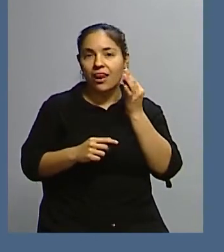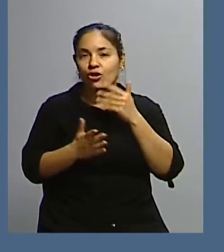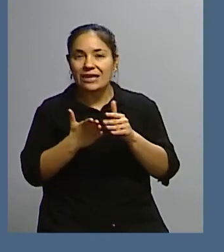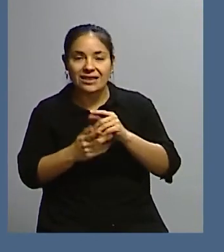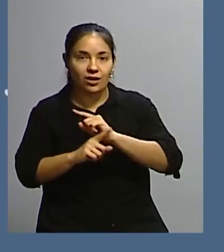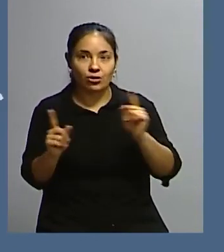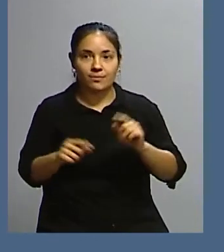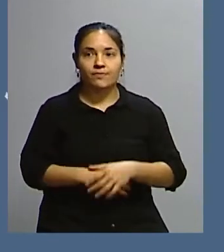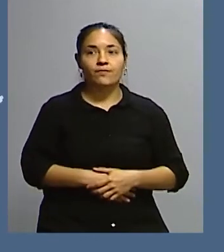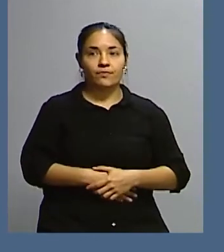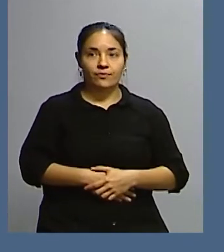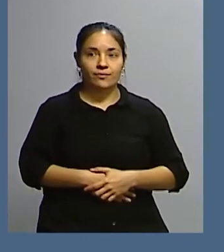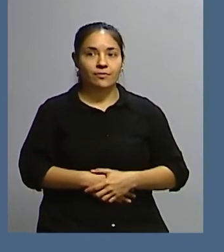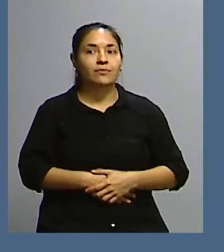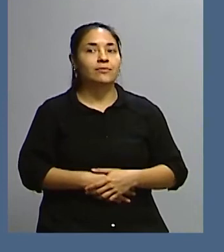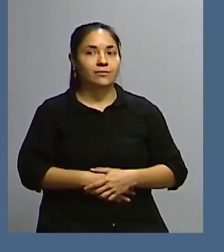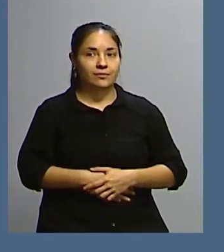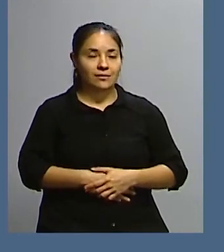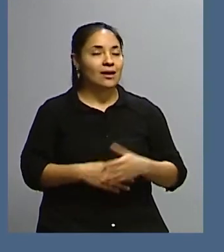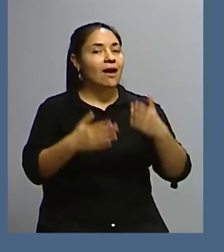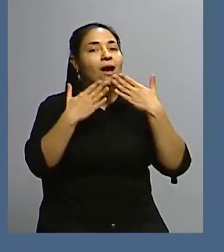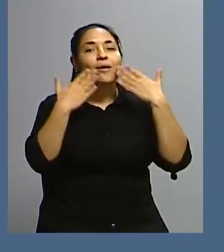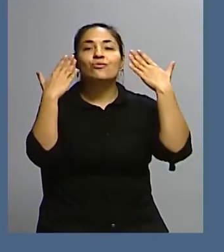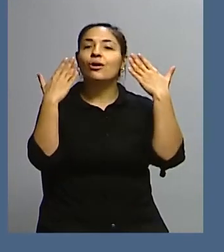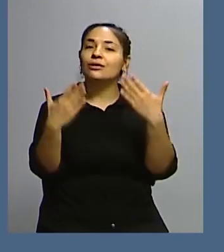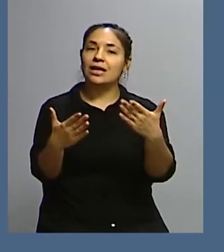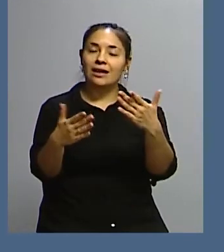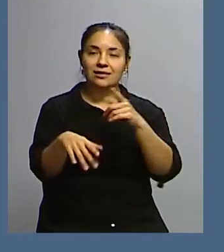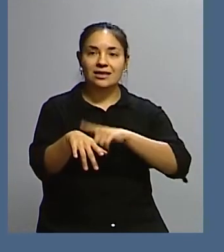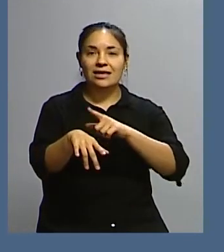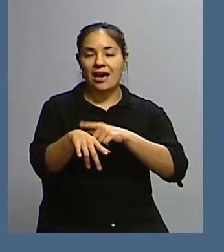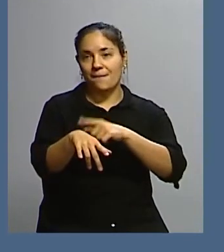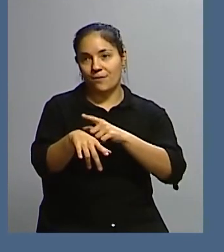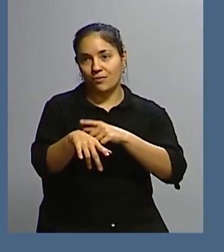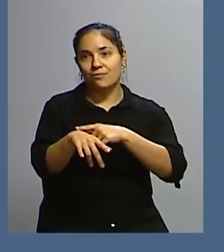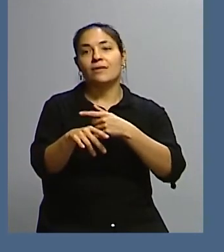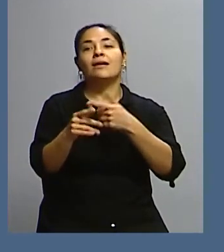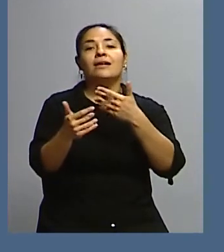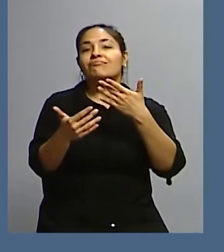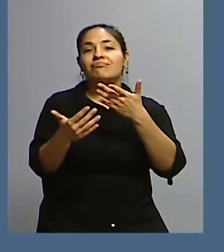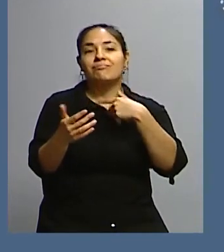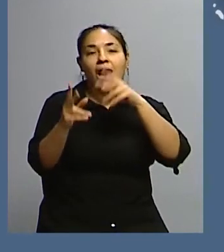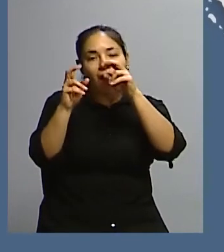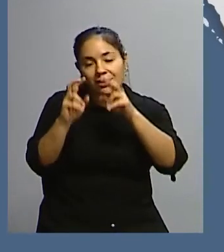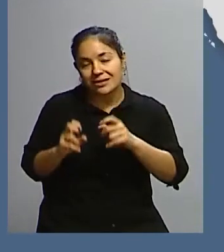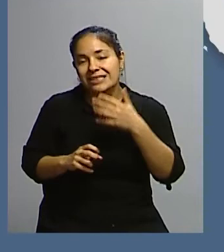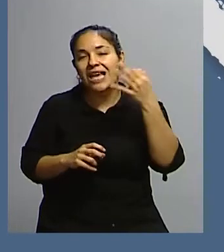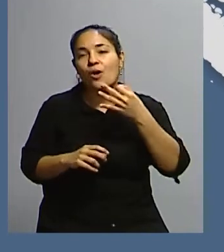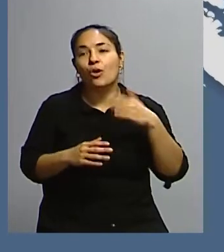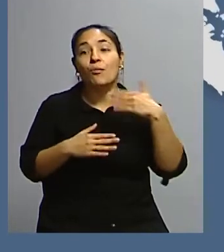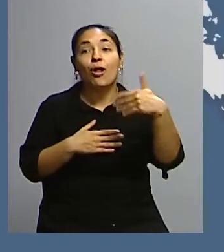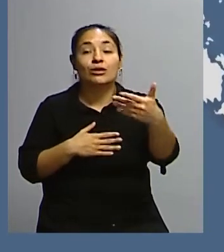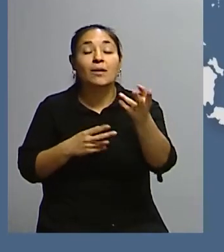y con una disposición de voluntad. Muchísimas gracias por estos minutos, hemos tenido la oportunidad de analizar y seguramente lo vamos a seguir